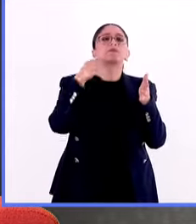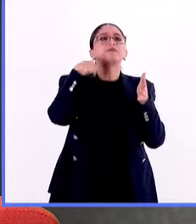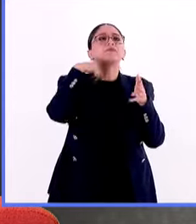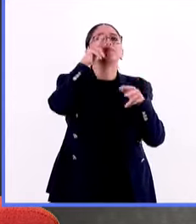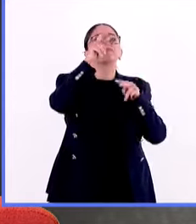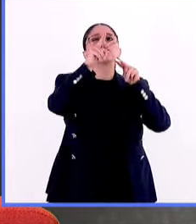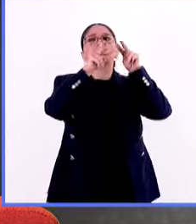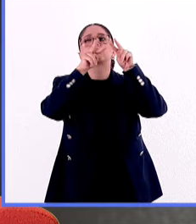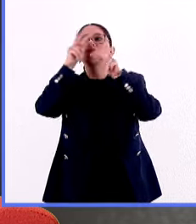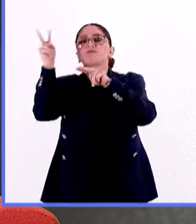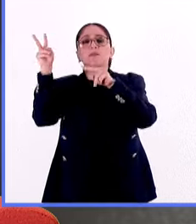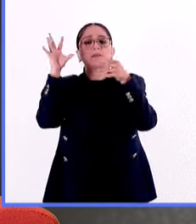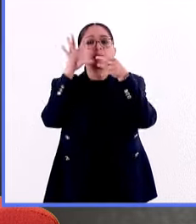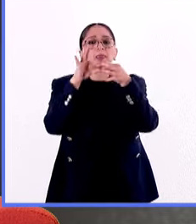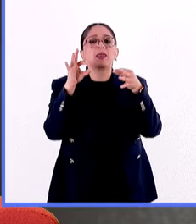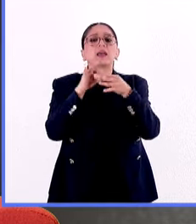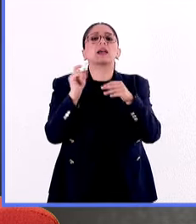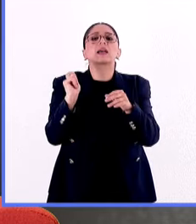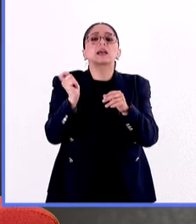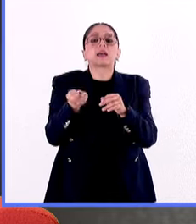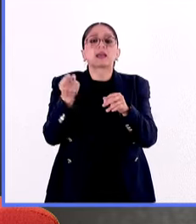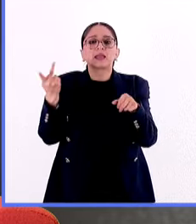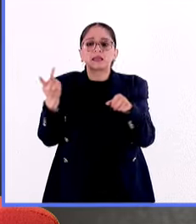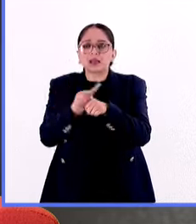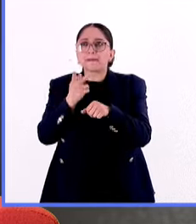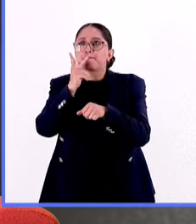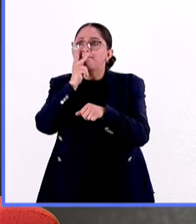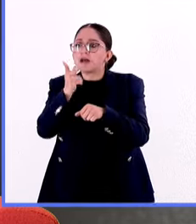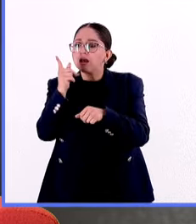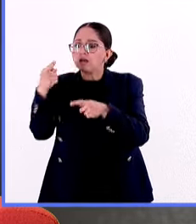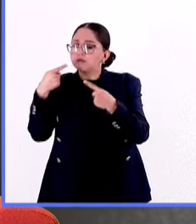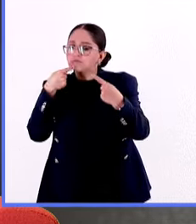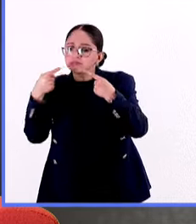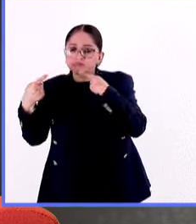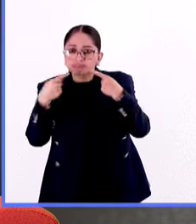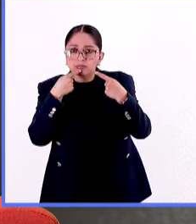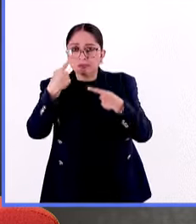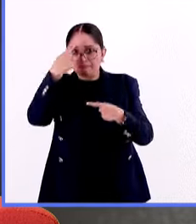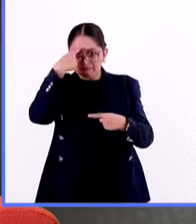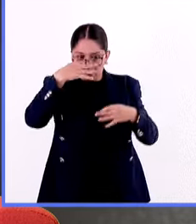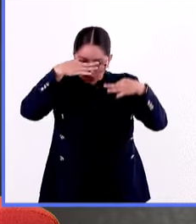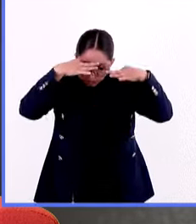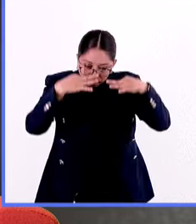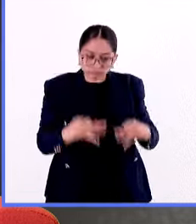de lo que se debatió entre los diputados de este constituyente para hacer esta primera carta magna.